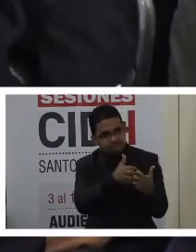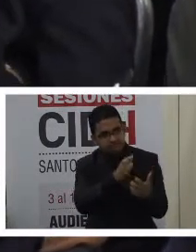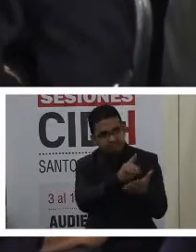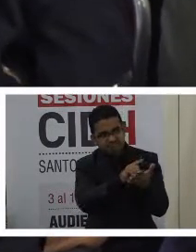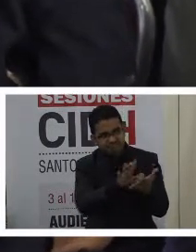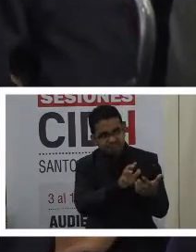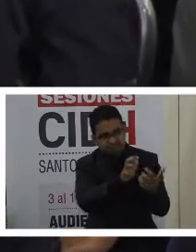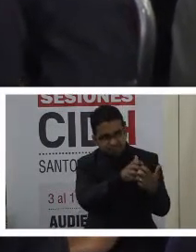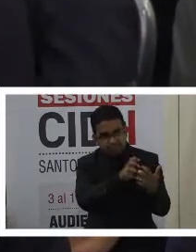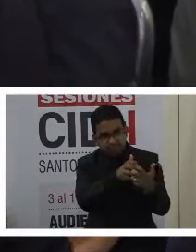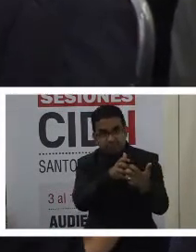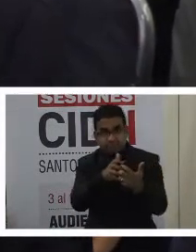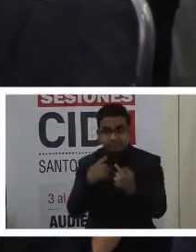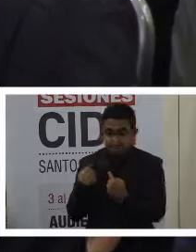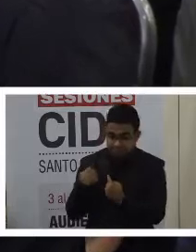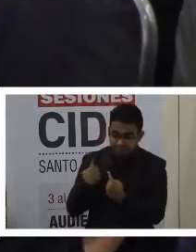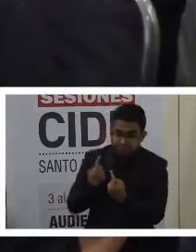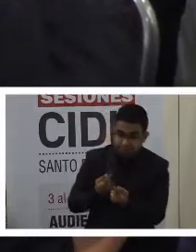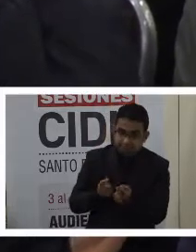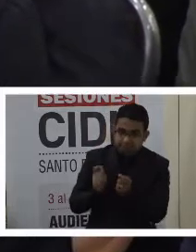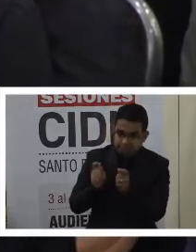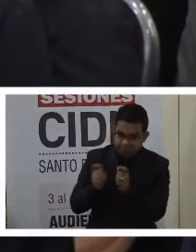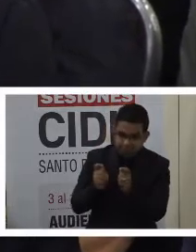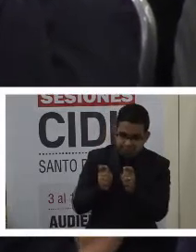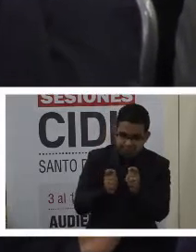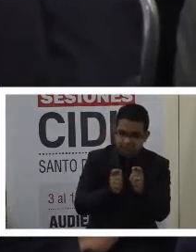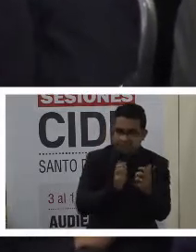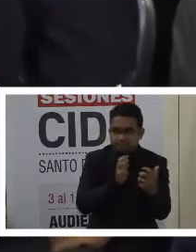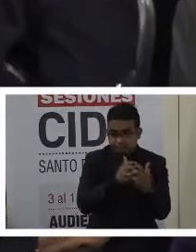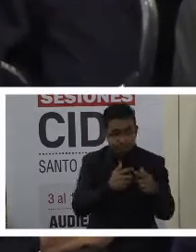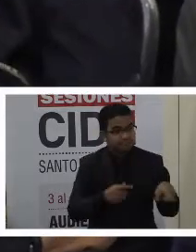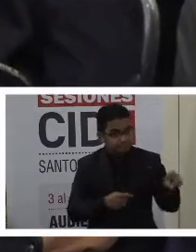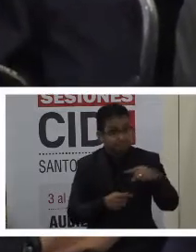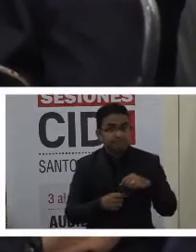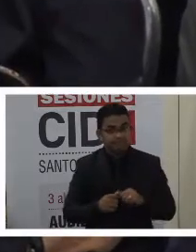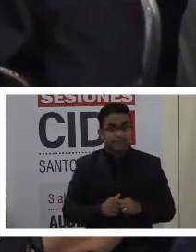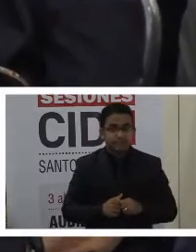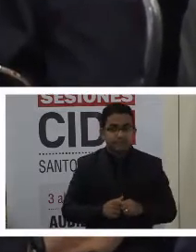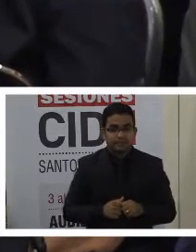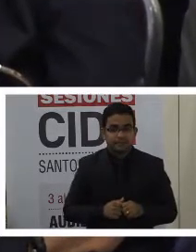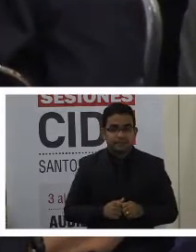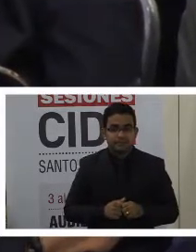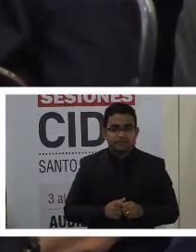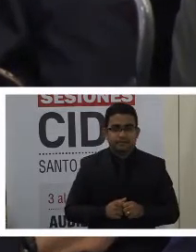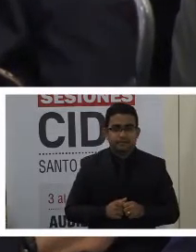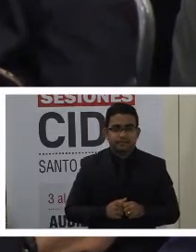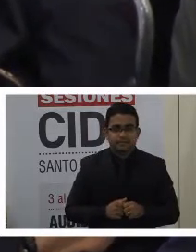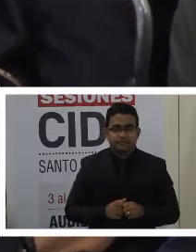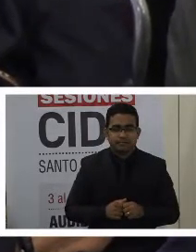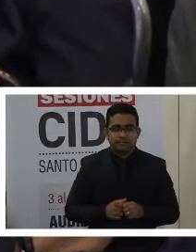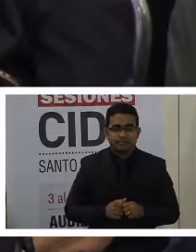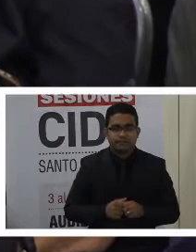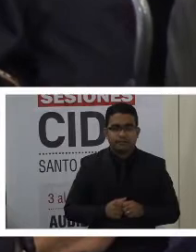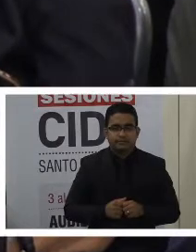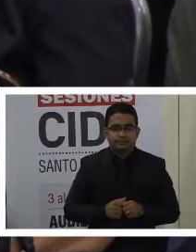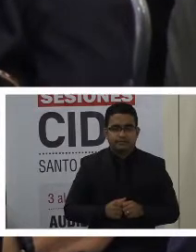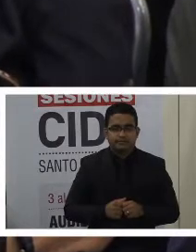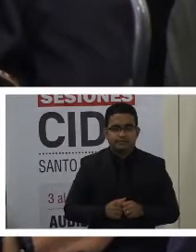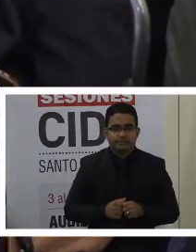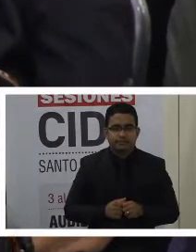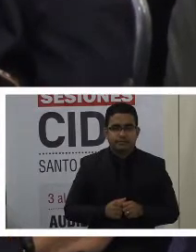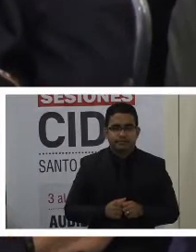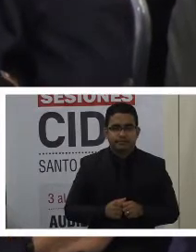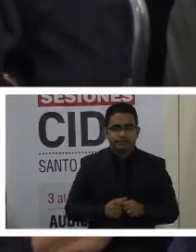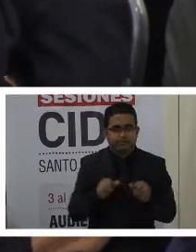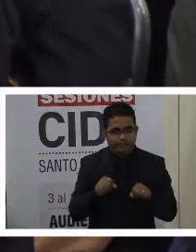adaptando para el tema de la garantía del